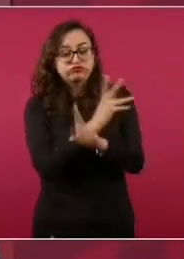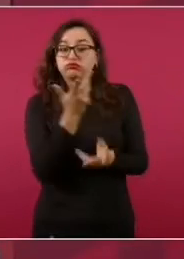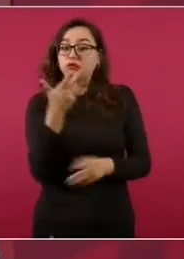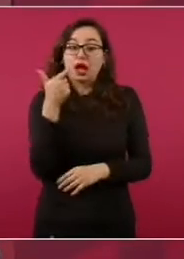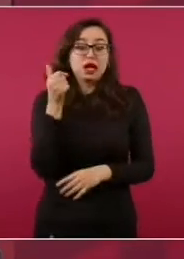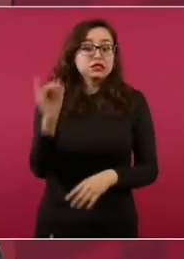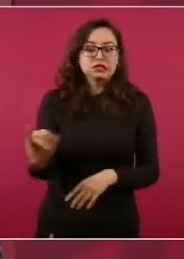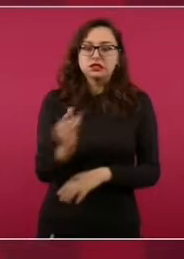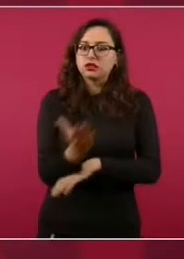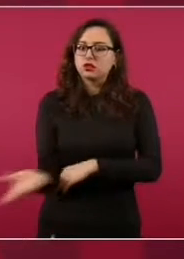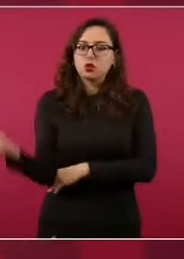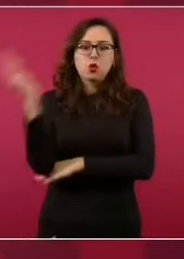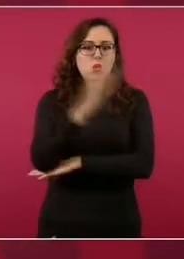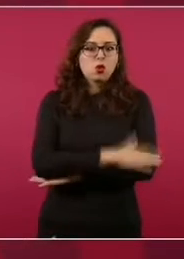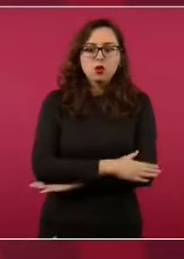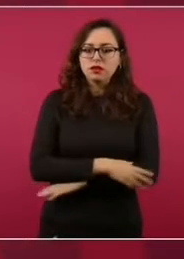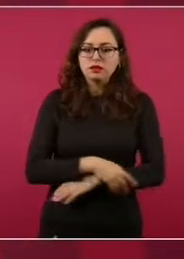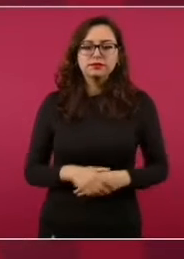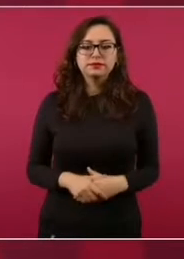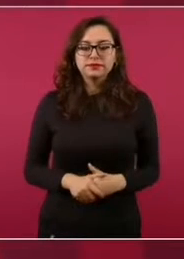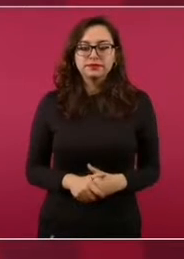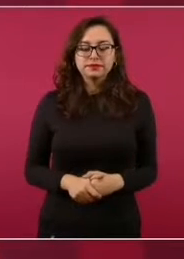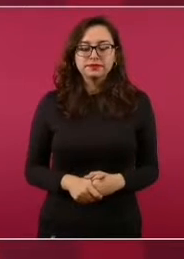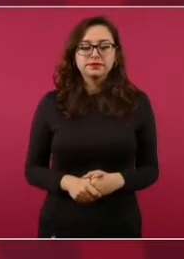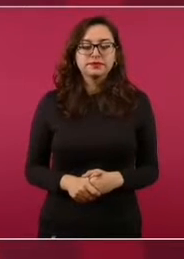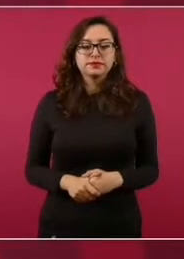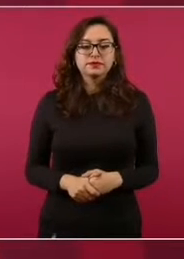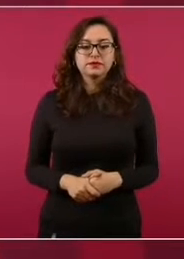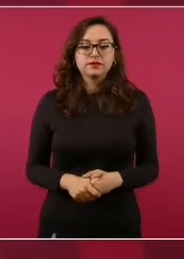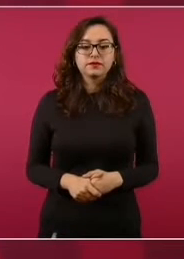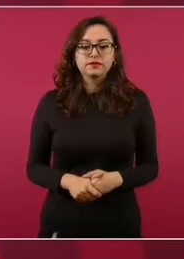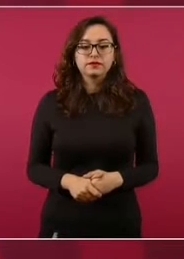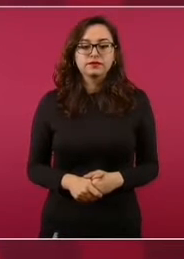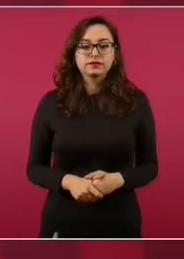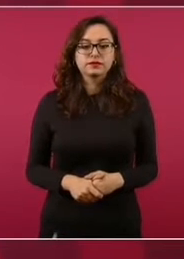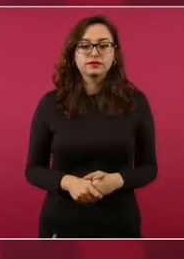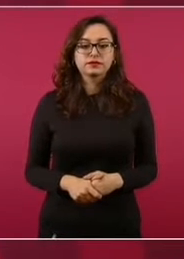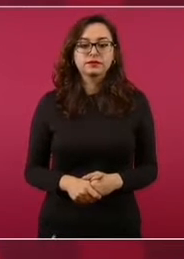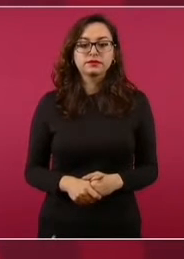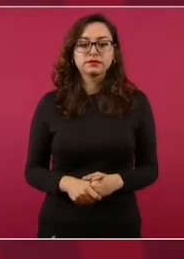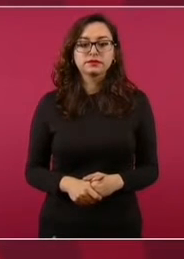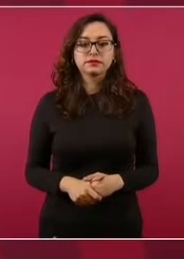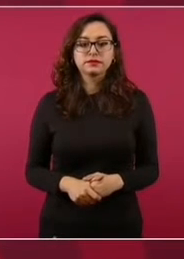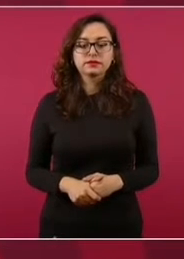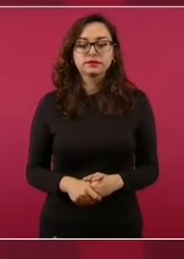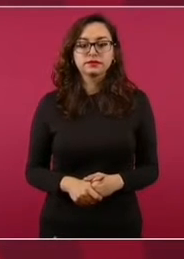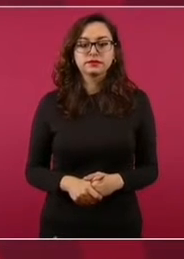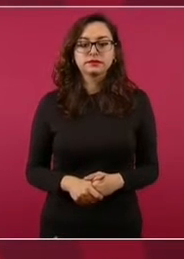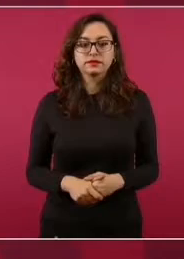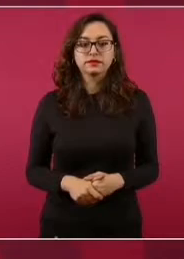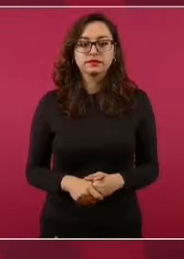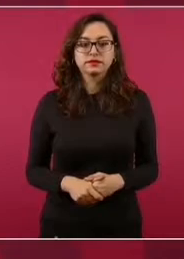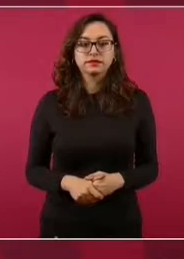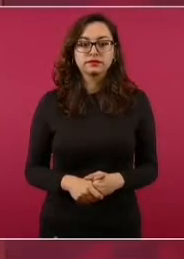espiando. Me dice, que lo veía